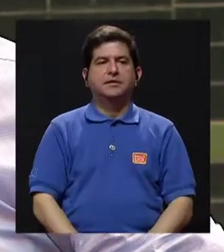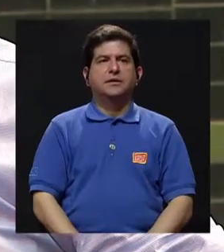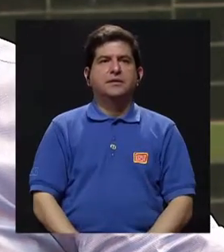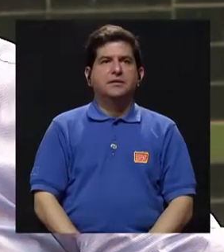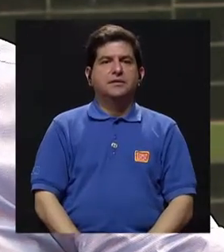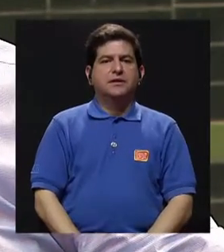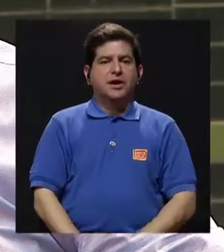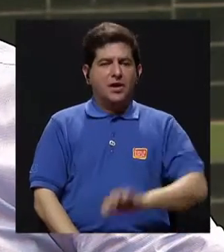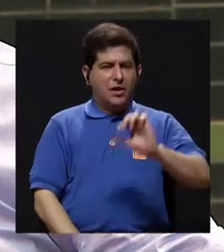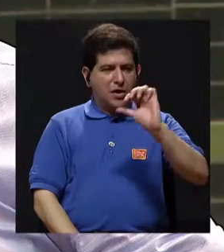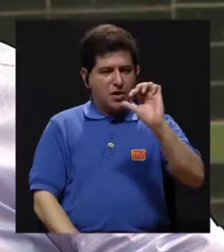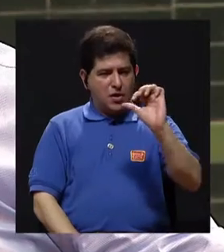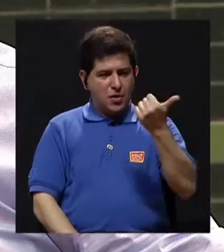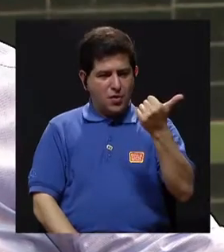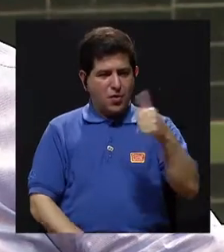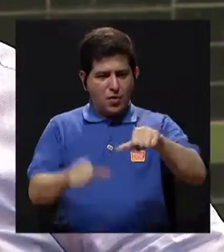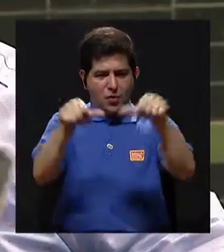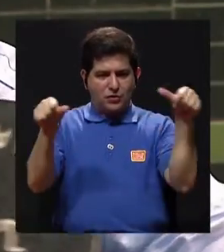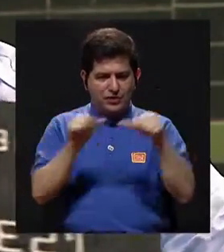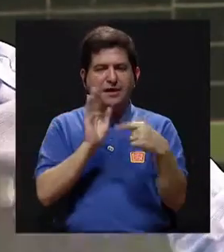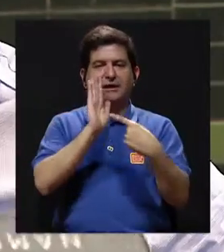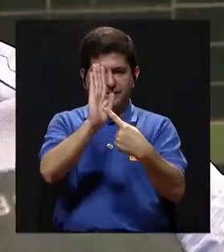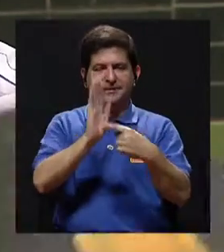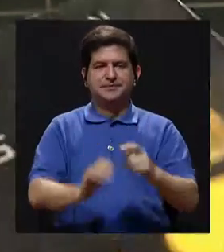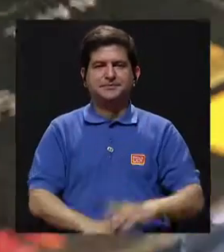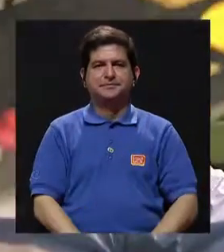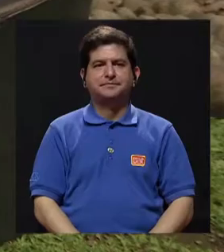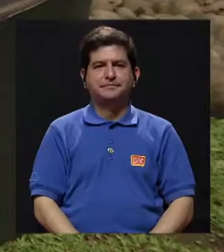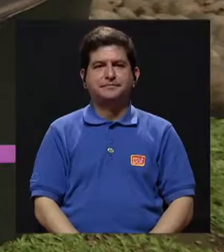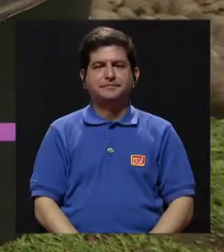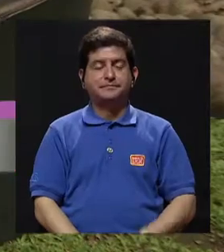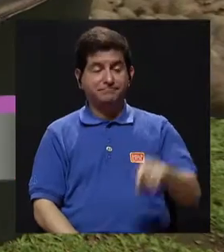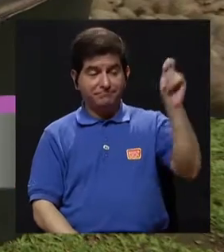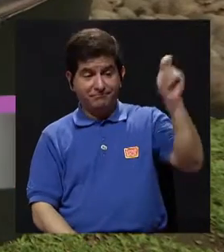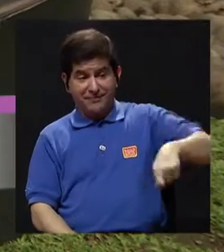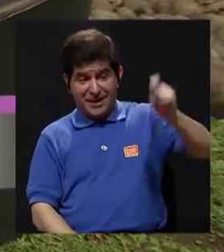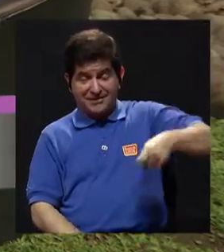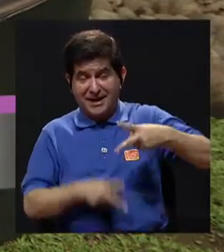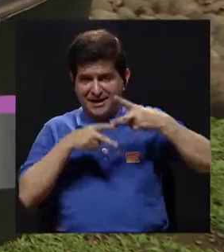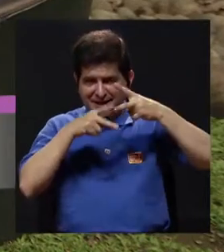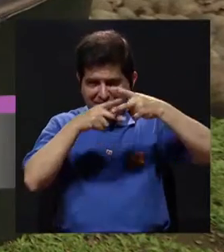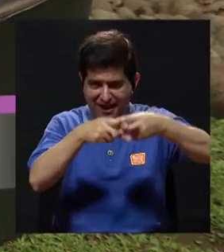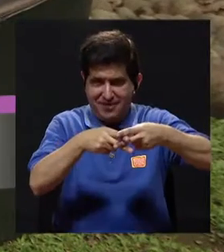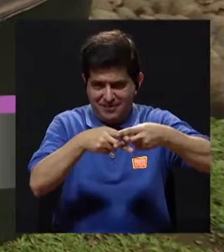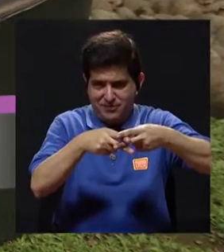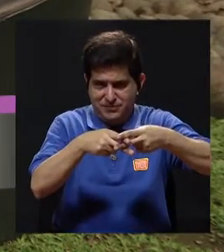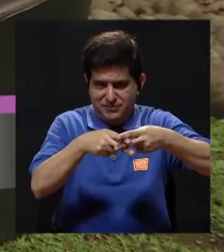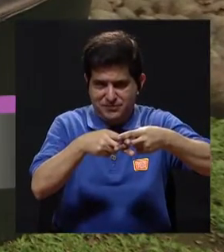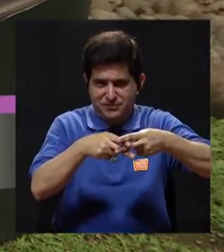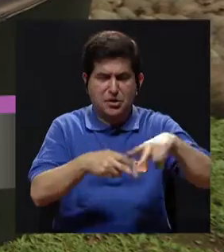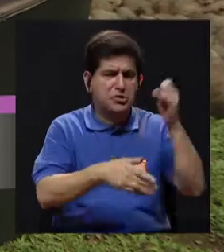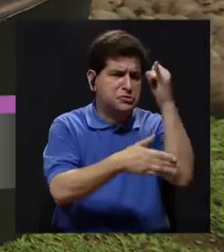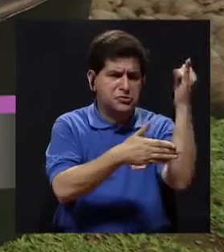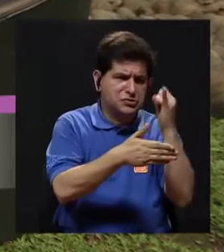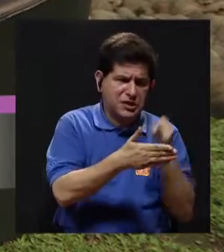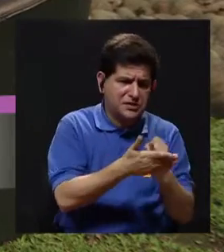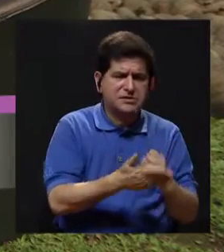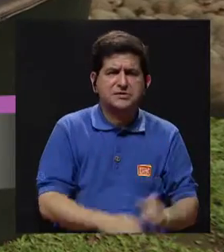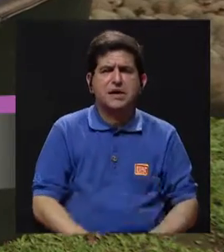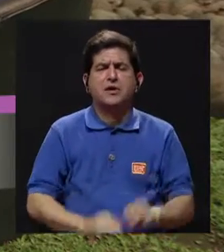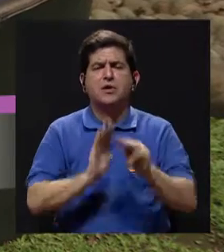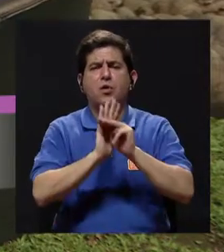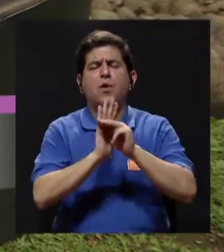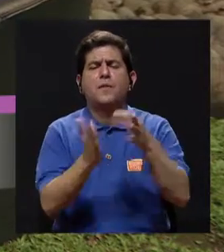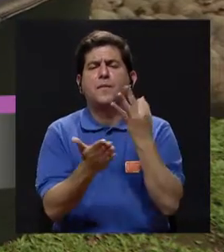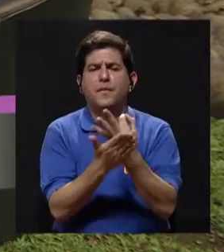voy a sacar otro de nuestros áreas de ilustración. Las tarjetas de crédito, ¿verdad?, que son diseñadas como un